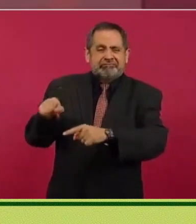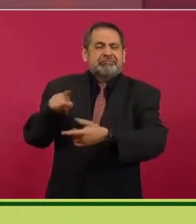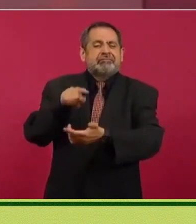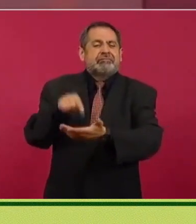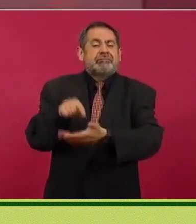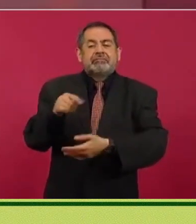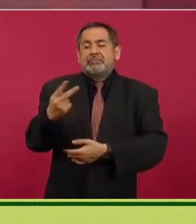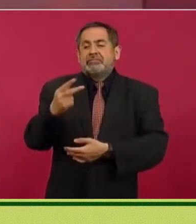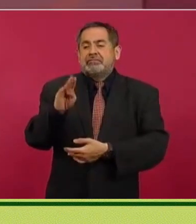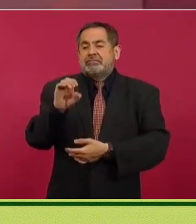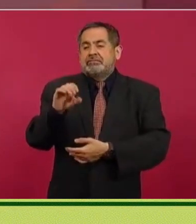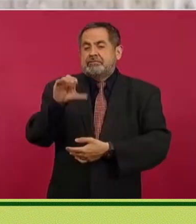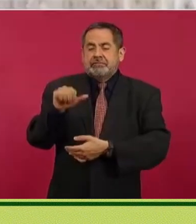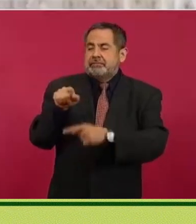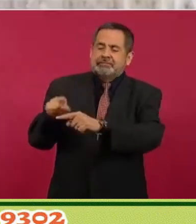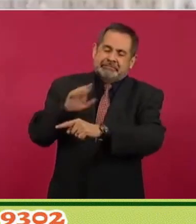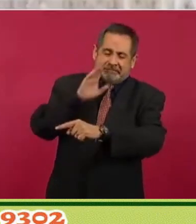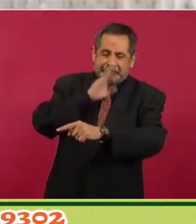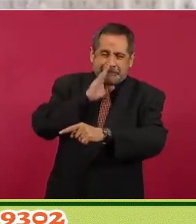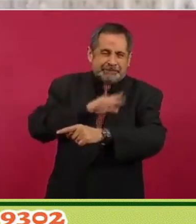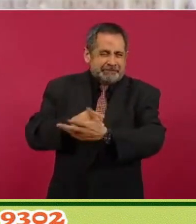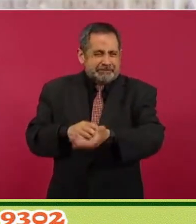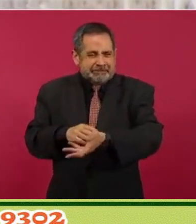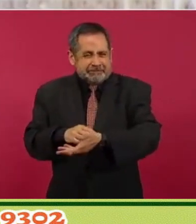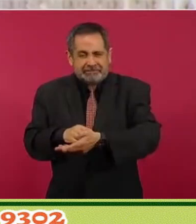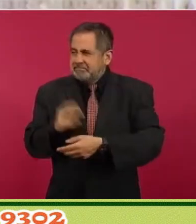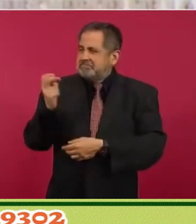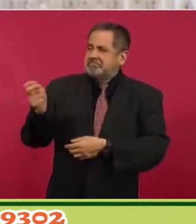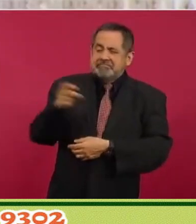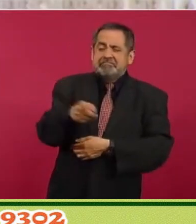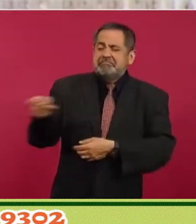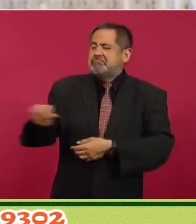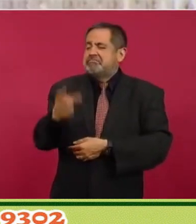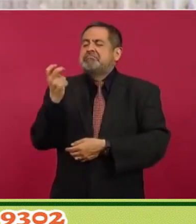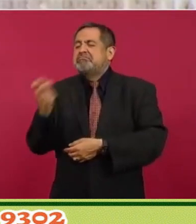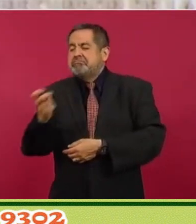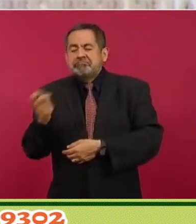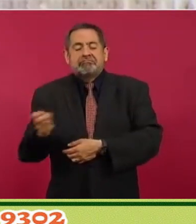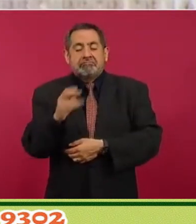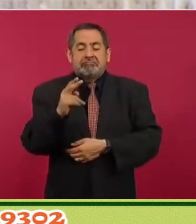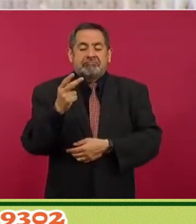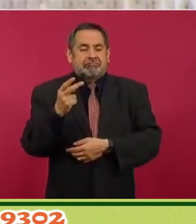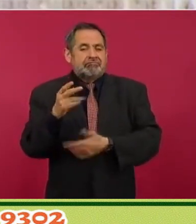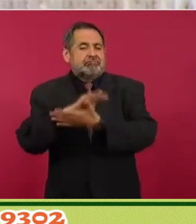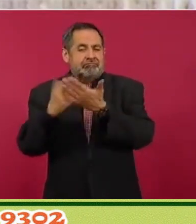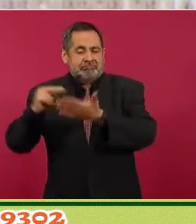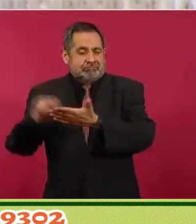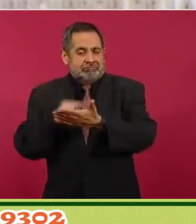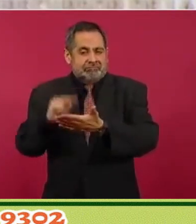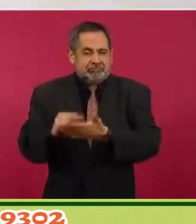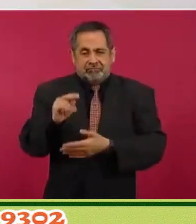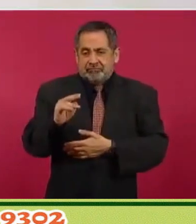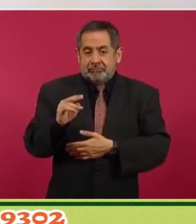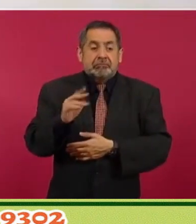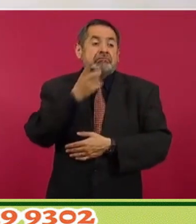o por los contratos de Dos Bocas, que suponen